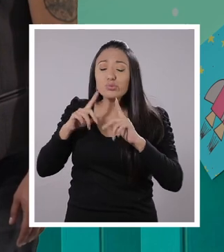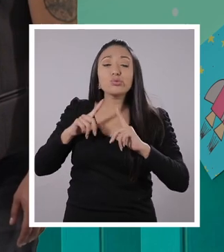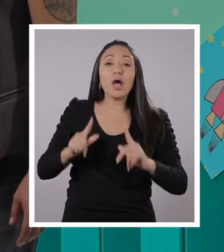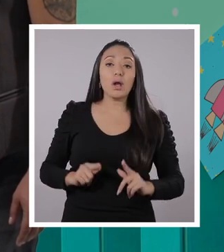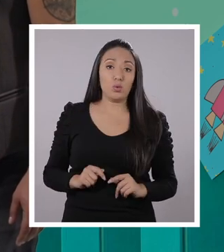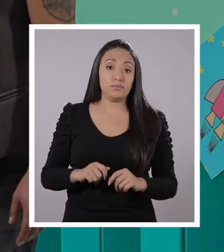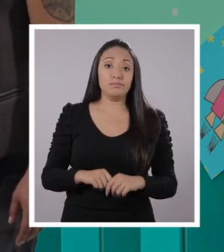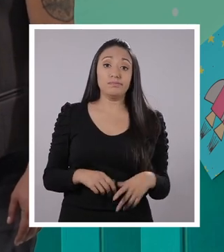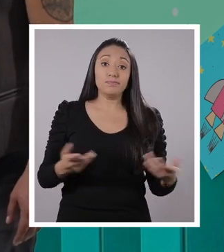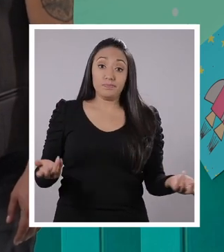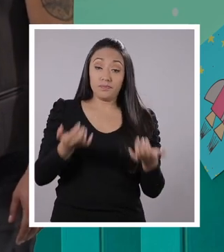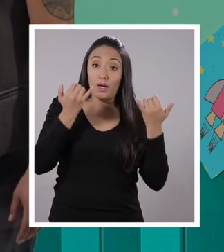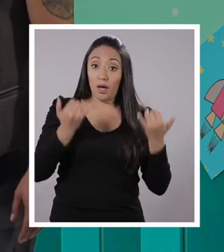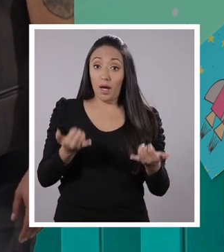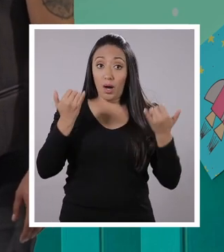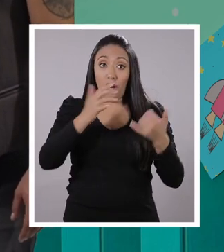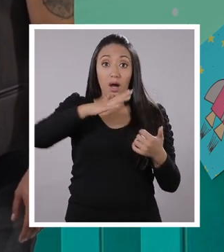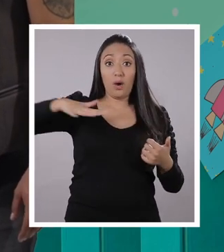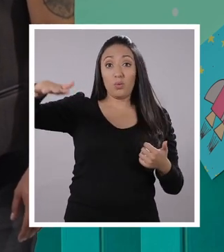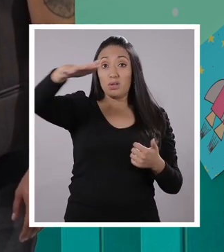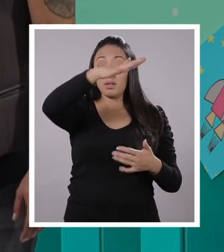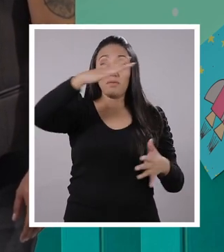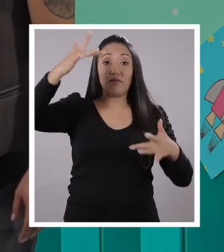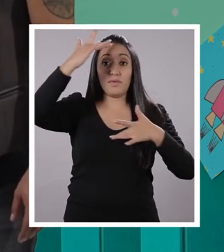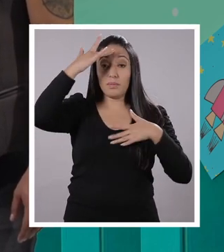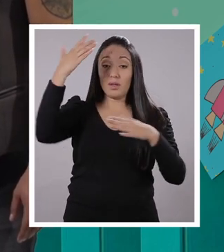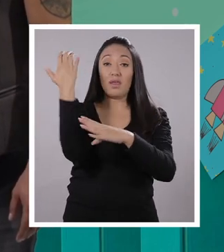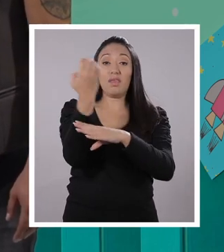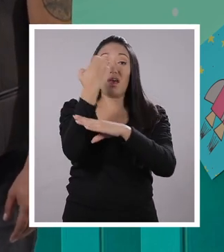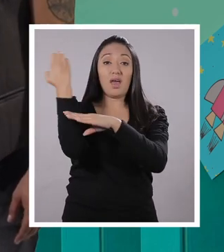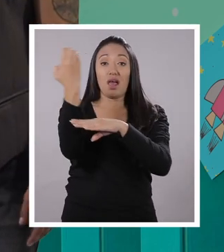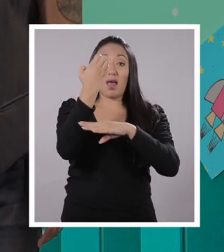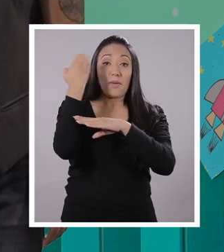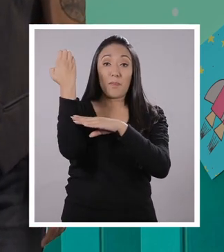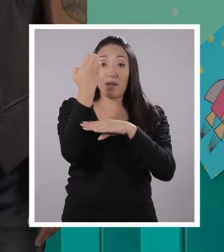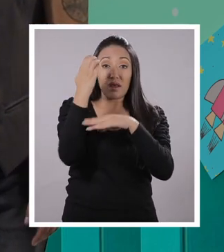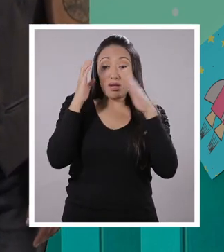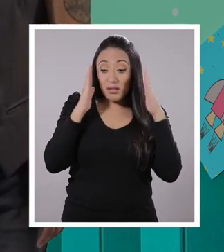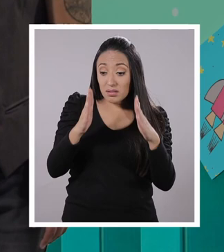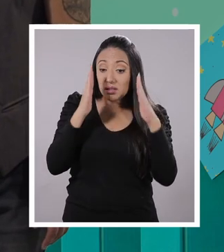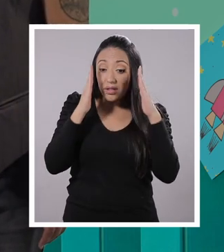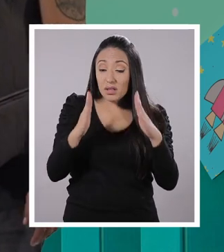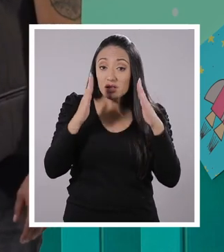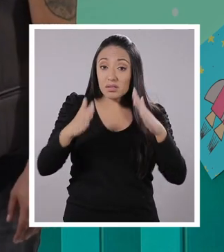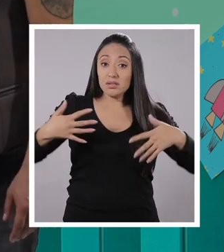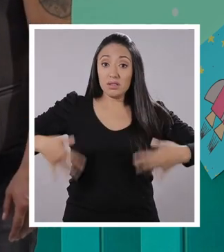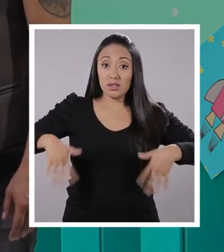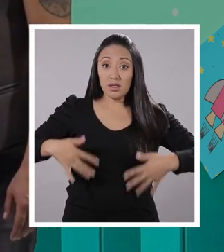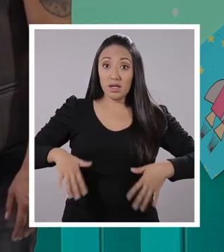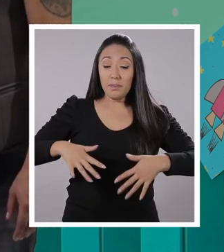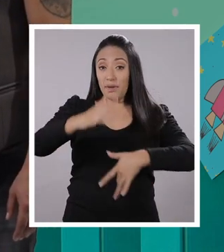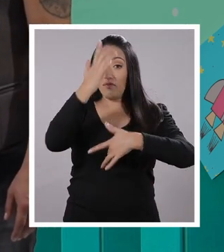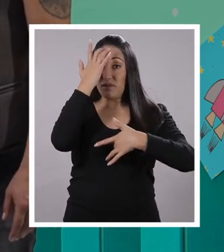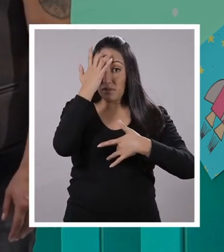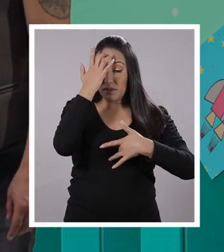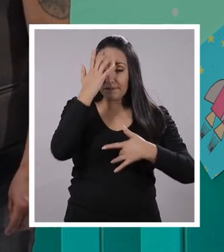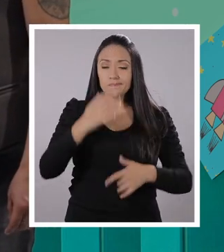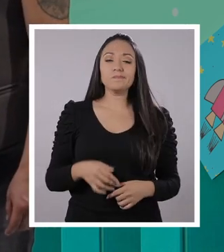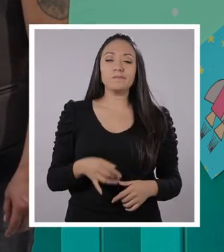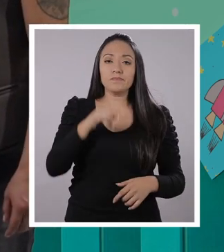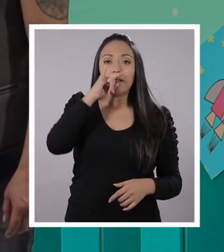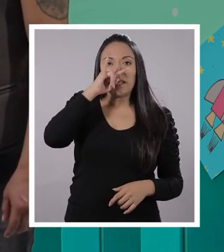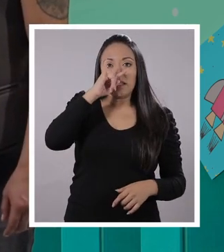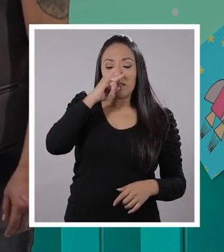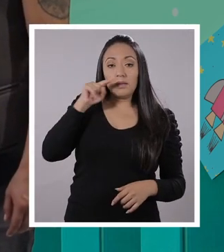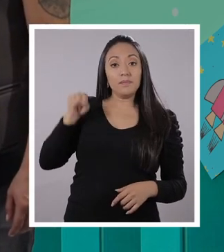que en situaciones como las que vivimos ahora, que es una emergencia, es una pandemia, donde estamos expuestos a enfermedades, los niños